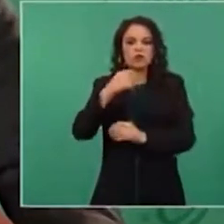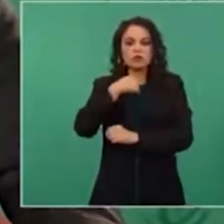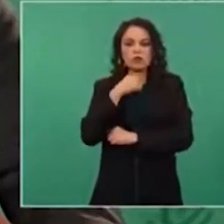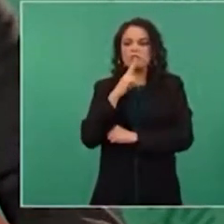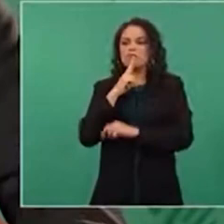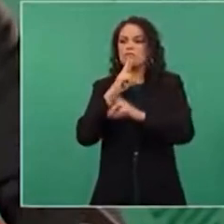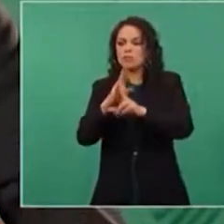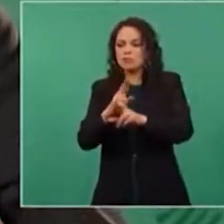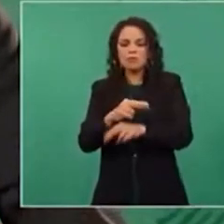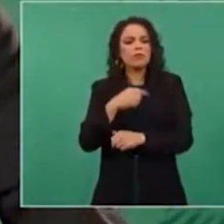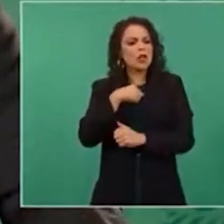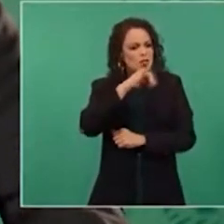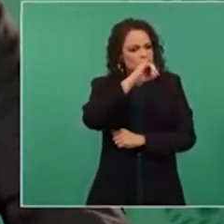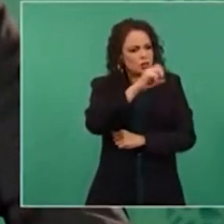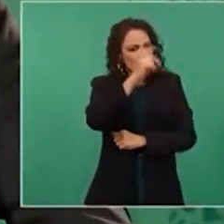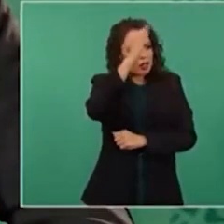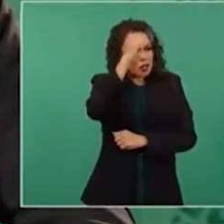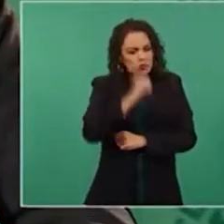sí estoy de acuerdo.